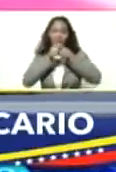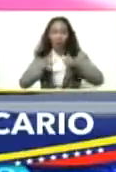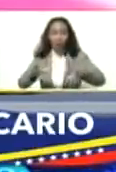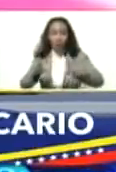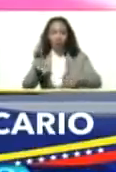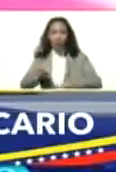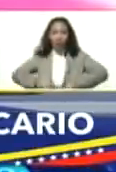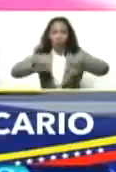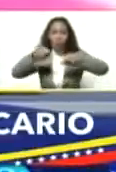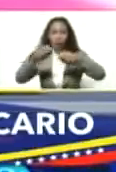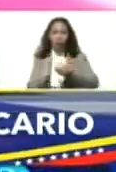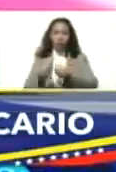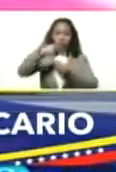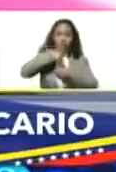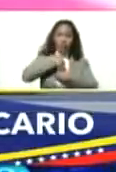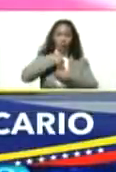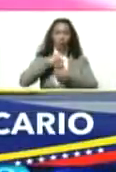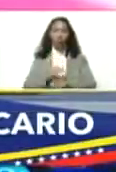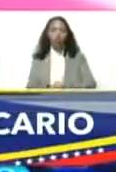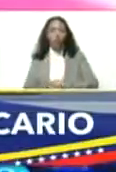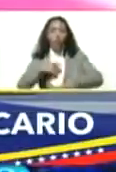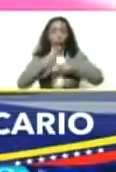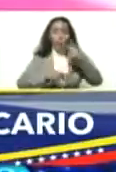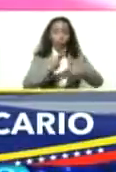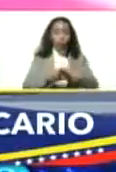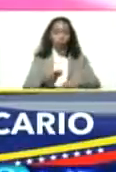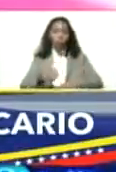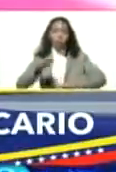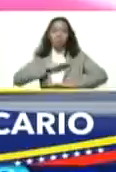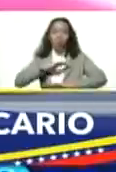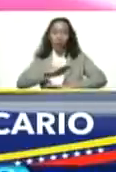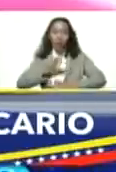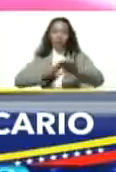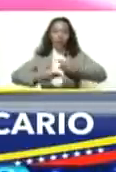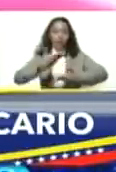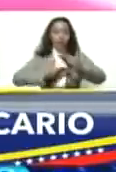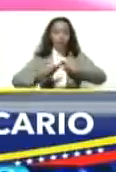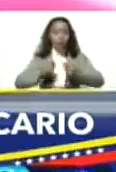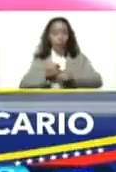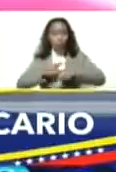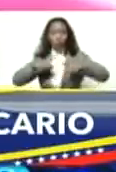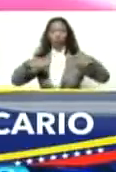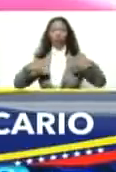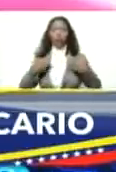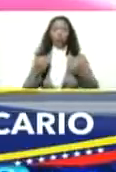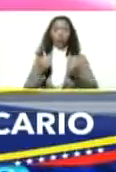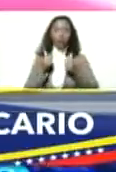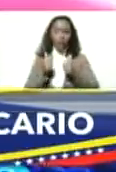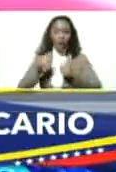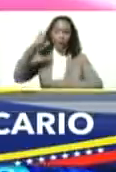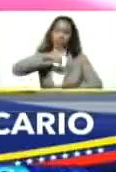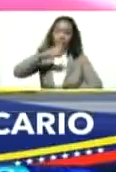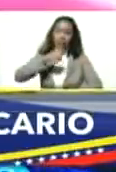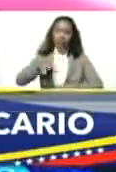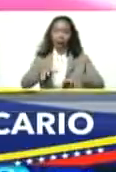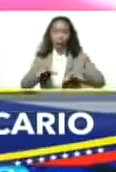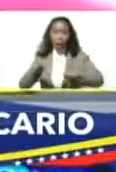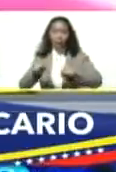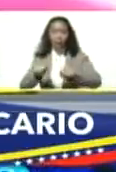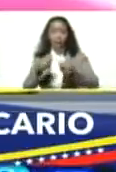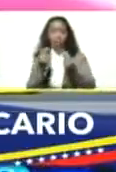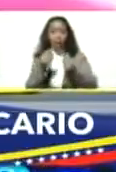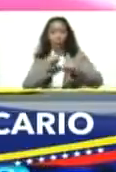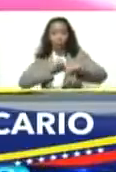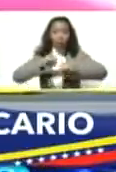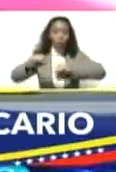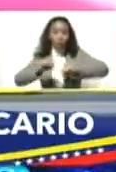su mercado interno, de la producción de bienes, servicios y riquezas, necesita que el capital, que el dinero se